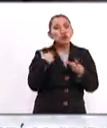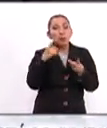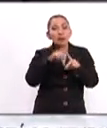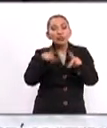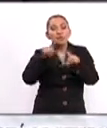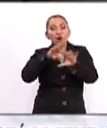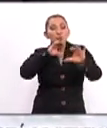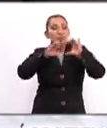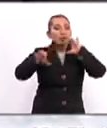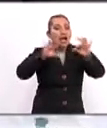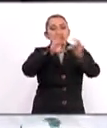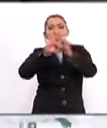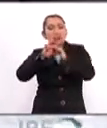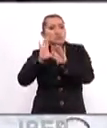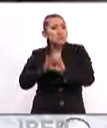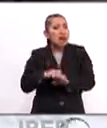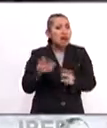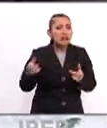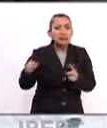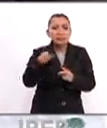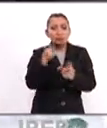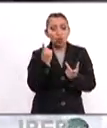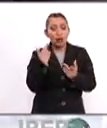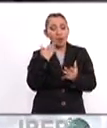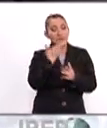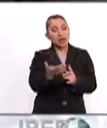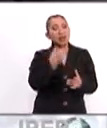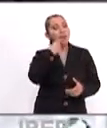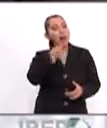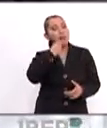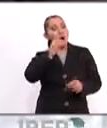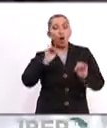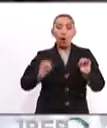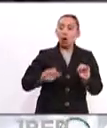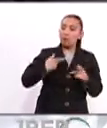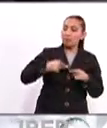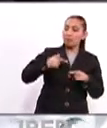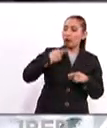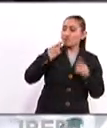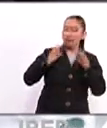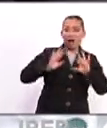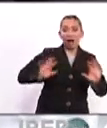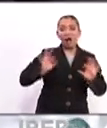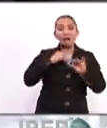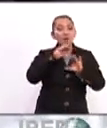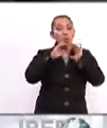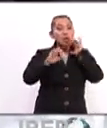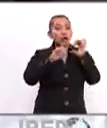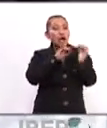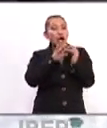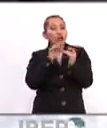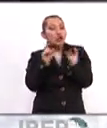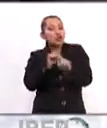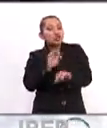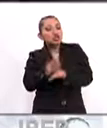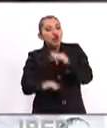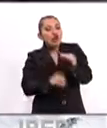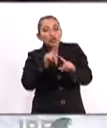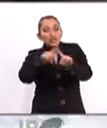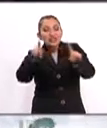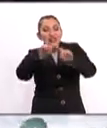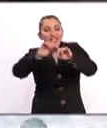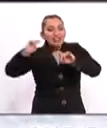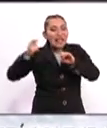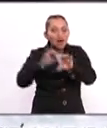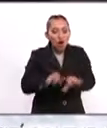multicomunicadores, que es mucho más que ser una buena oradora o un buen orador. Es saber comunicarse con todo el tipo